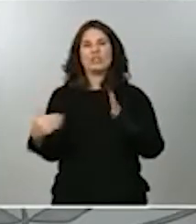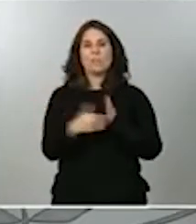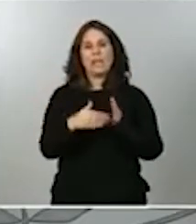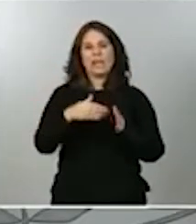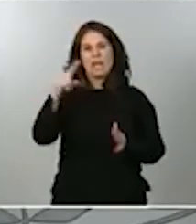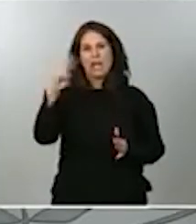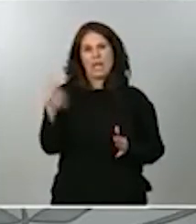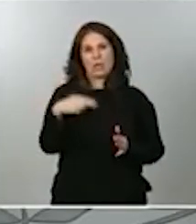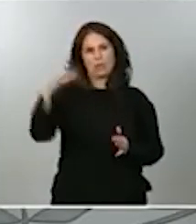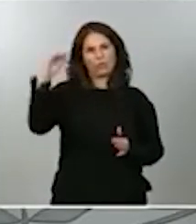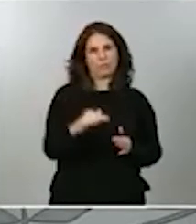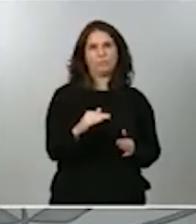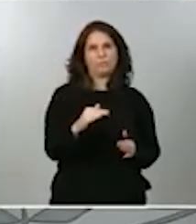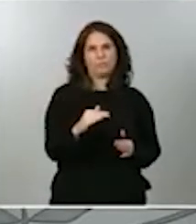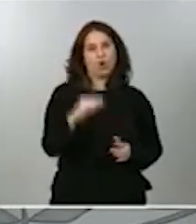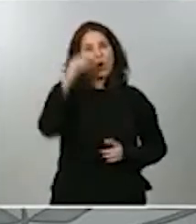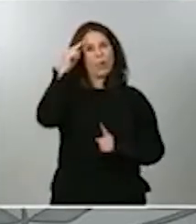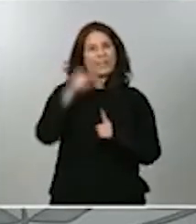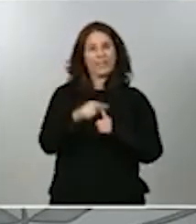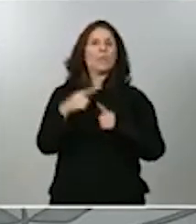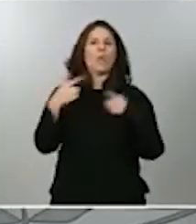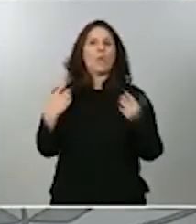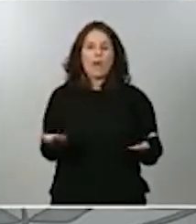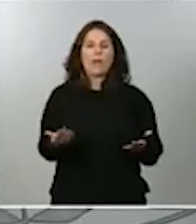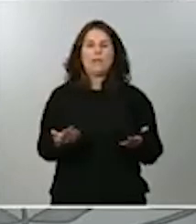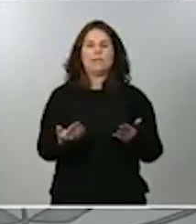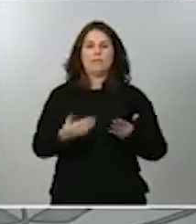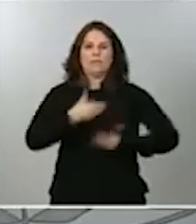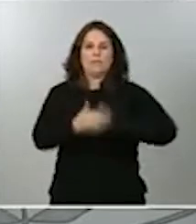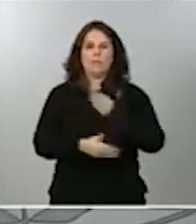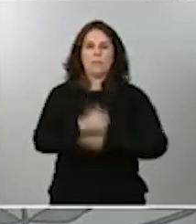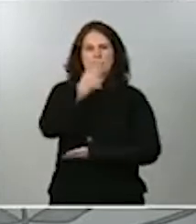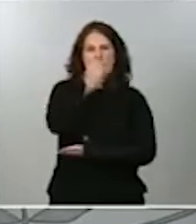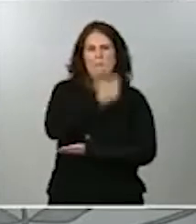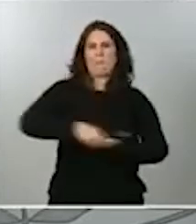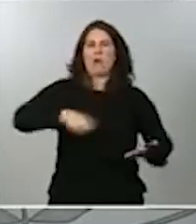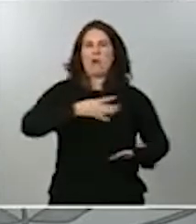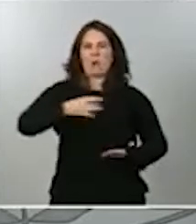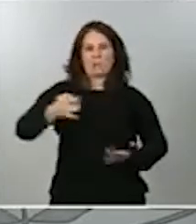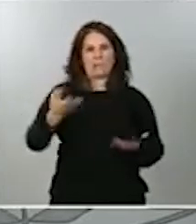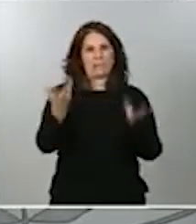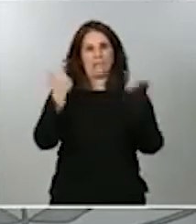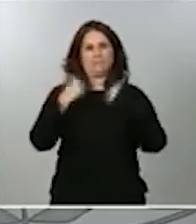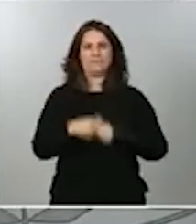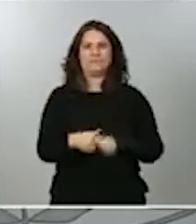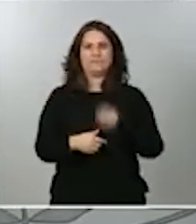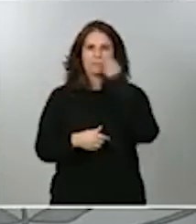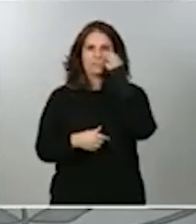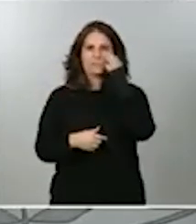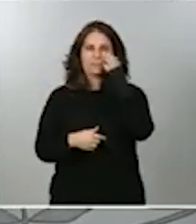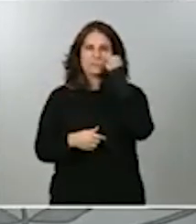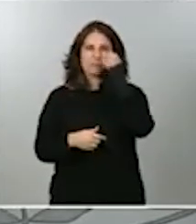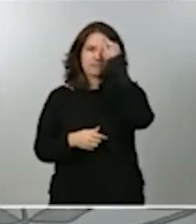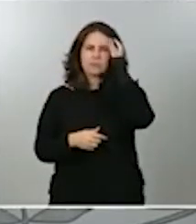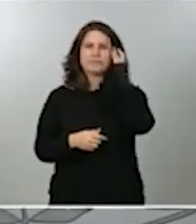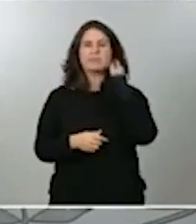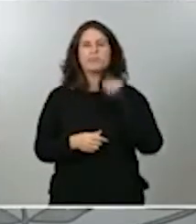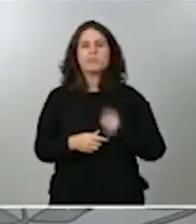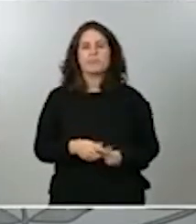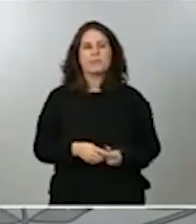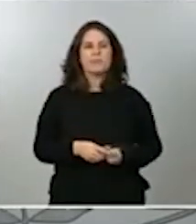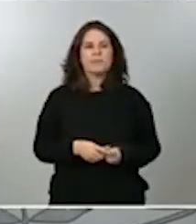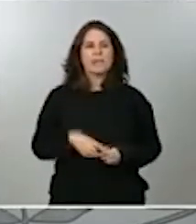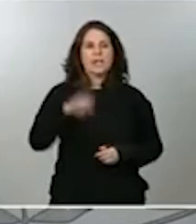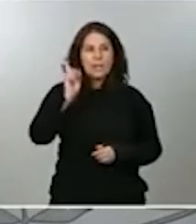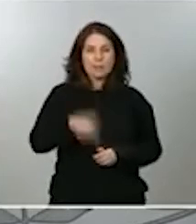el objetivo de promover y agilizar el pago de esta deuda. También en este apartado se incorporarán como deudores principales a